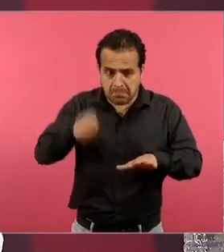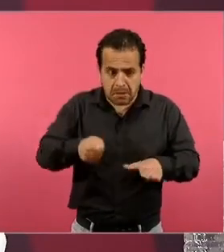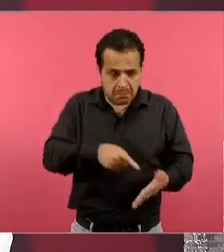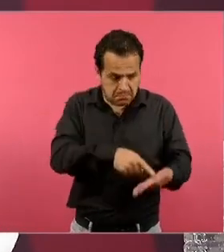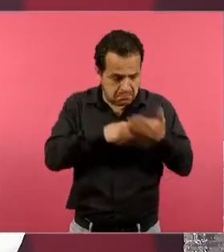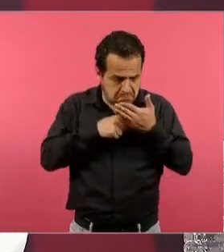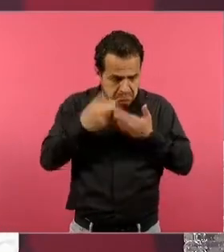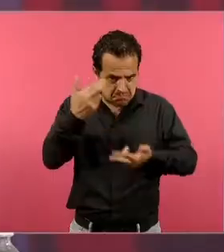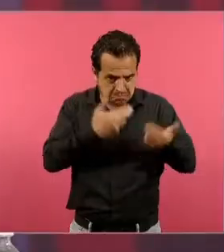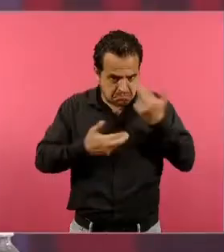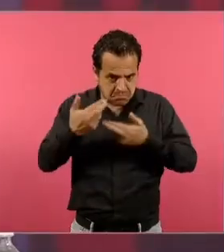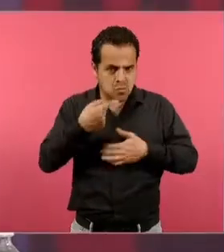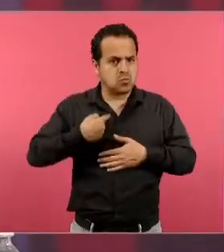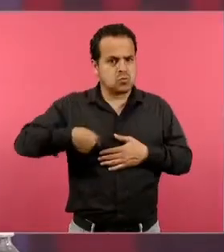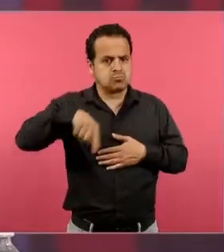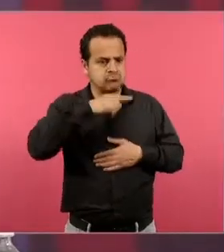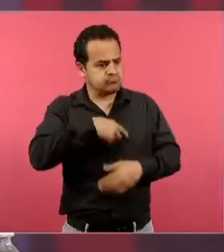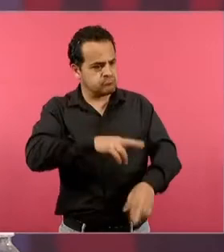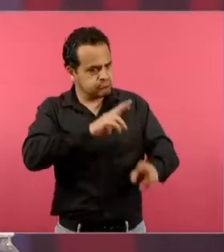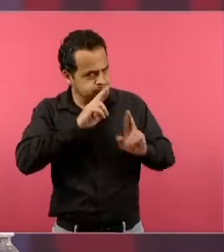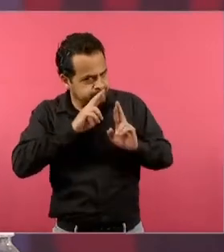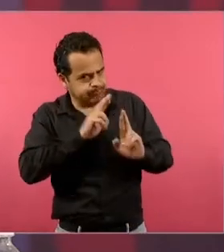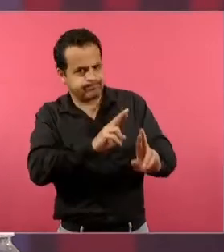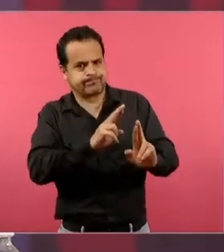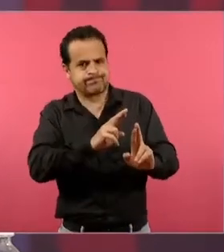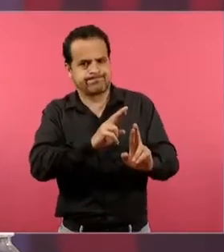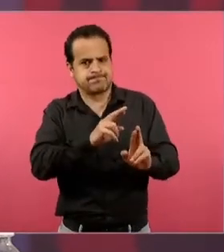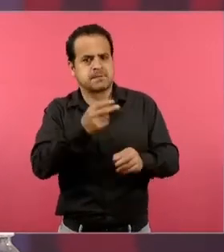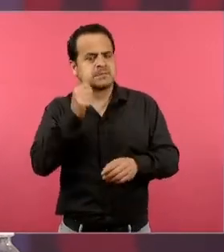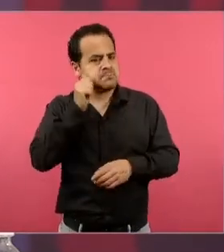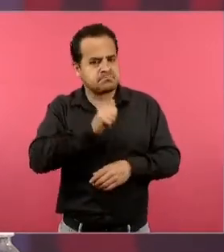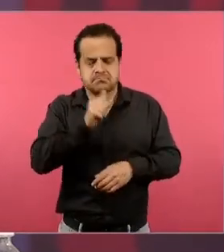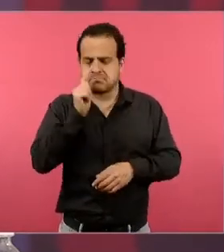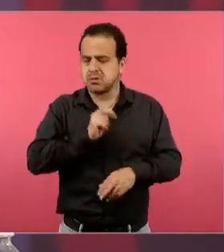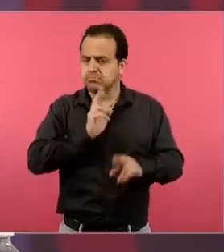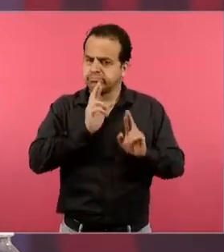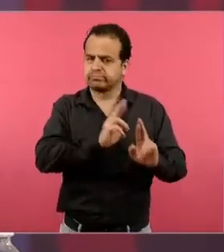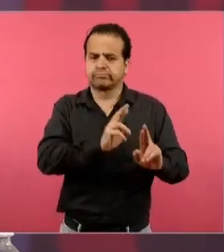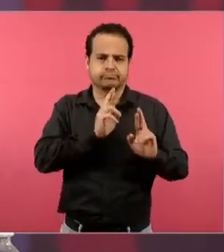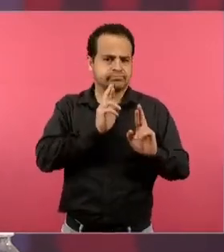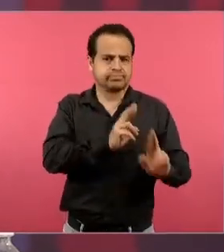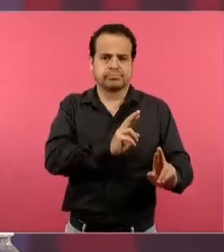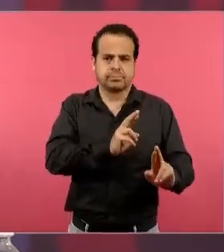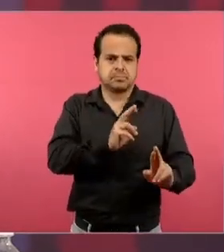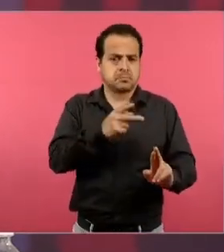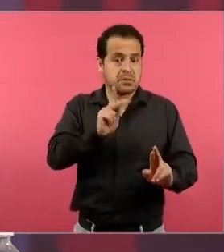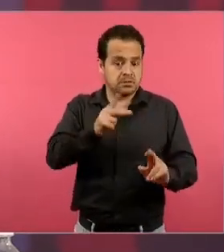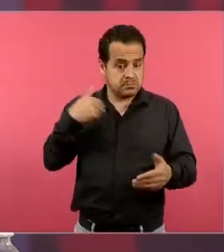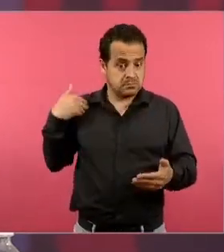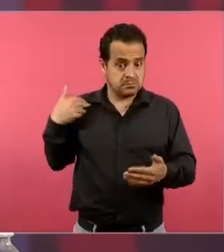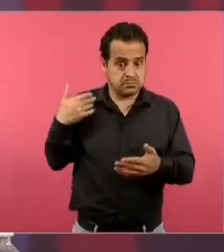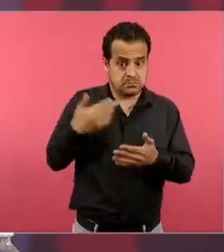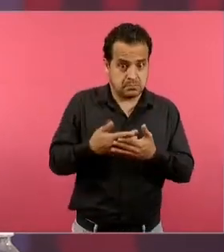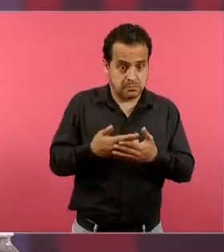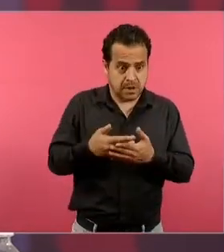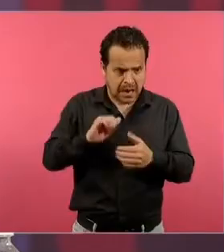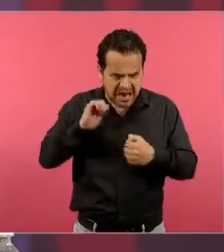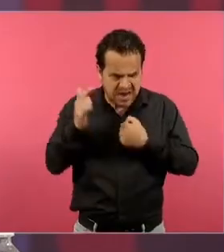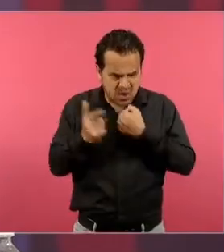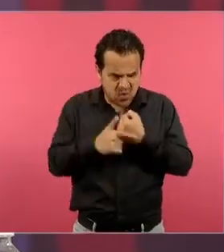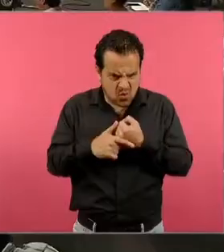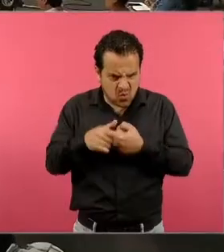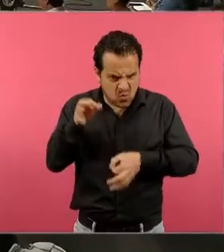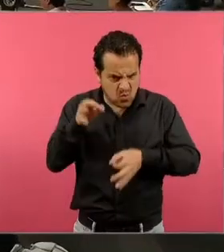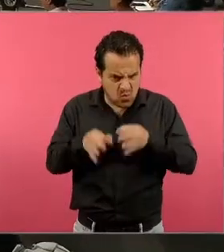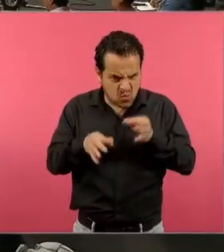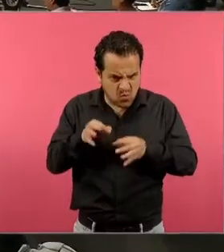corresponda. Ahí no hay, hasta ahorita, de un juez no está planteado eso.